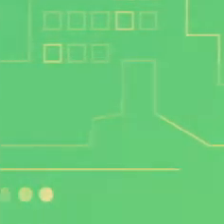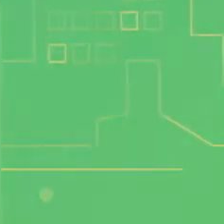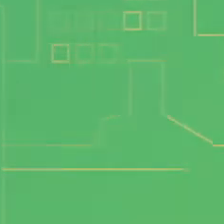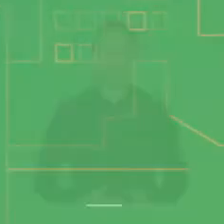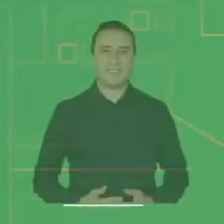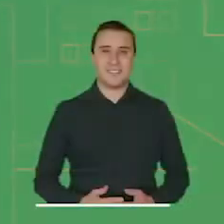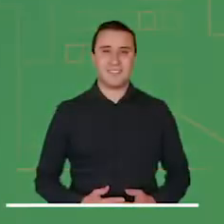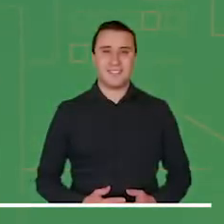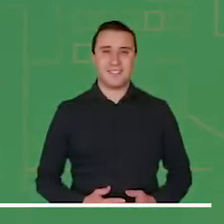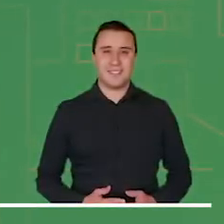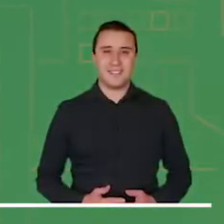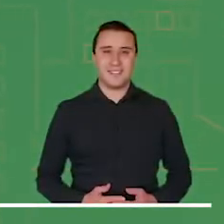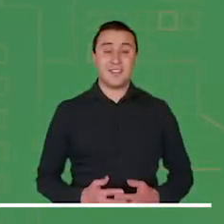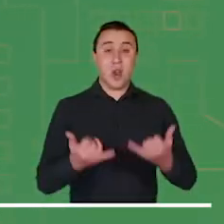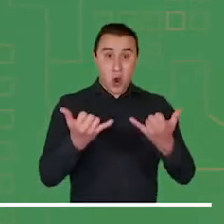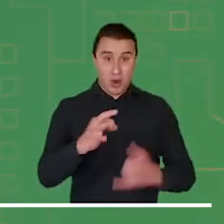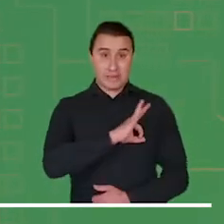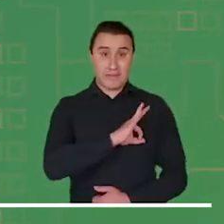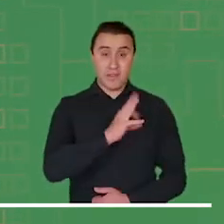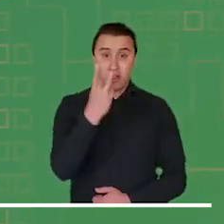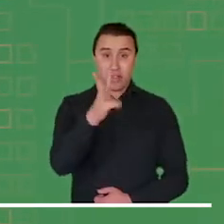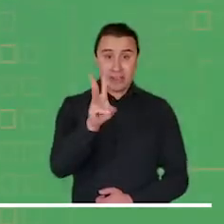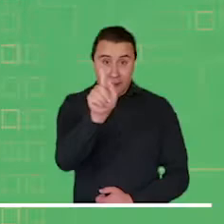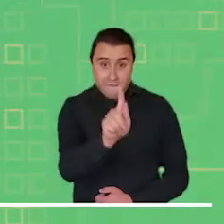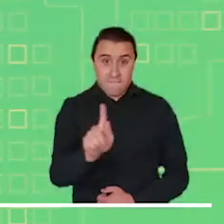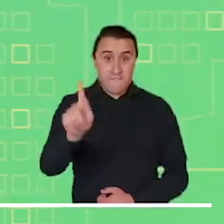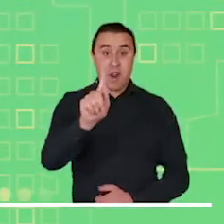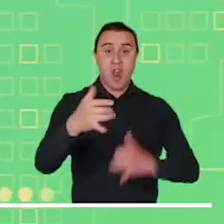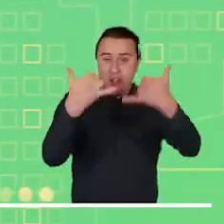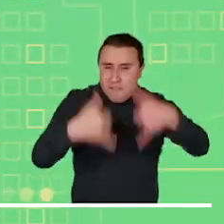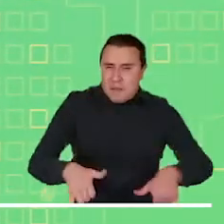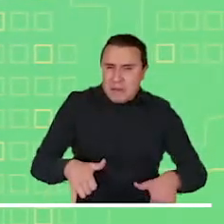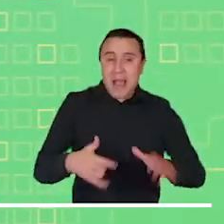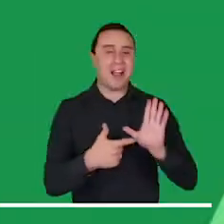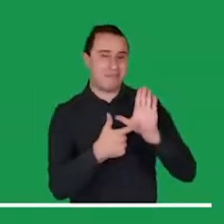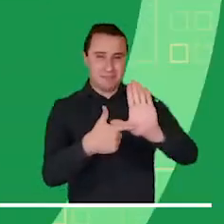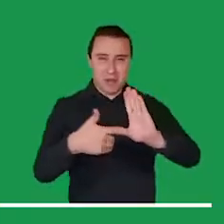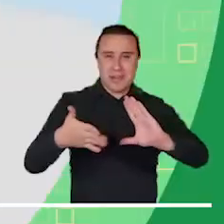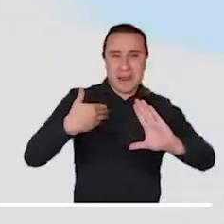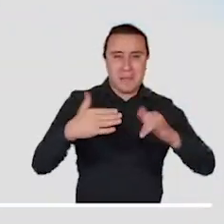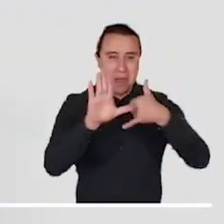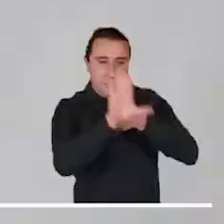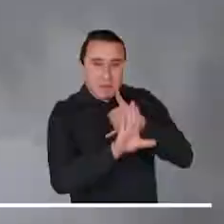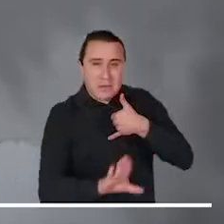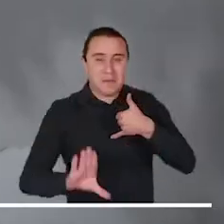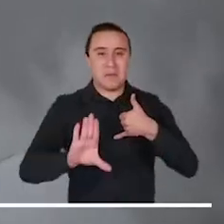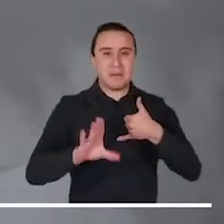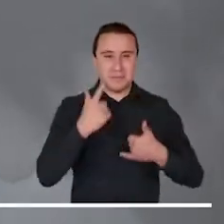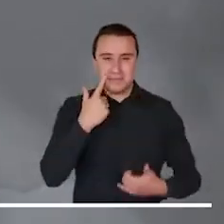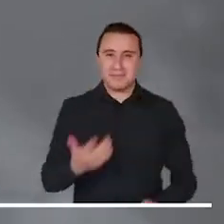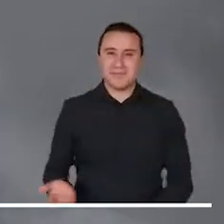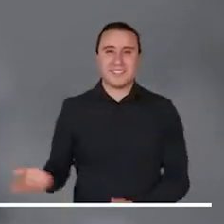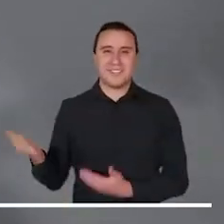Cerramos este sábado 13 de febrero con nuestro habitual recorrido meteorológico por las diferentes regiones del país.